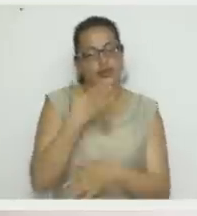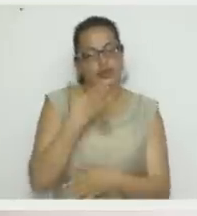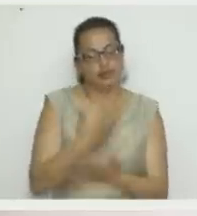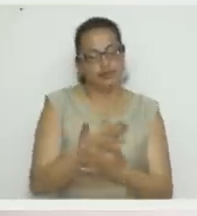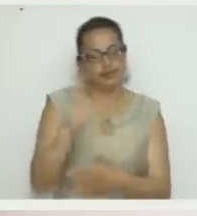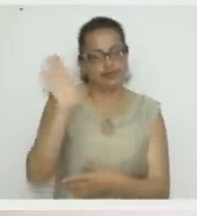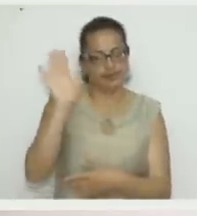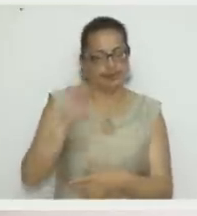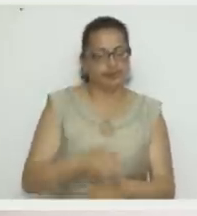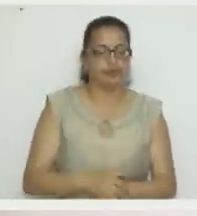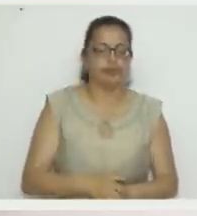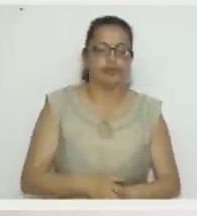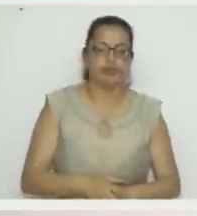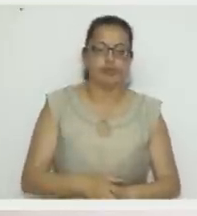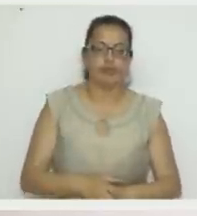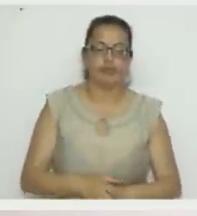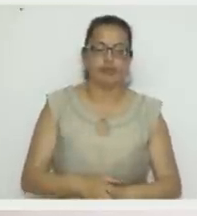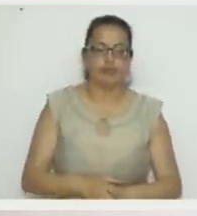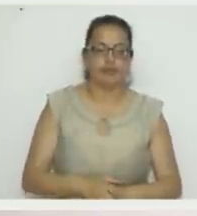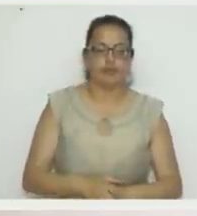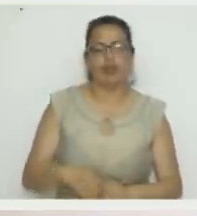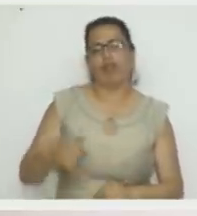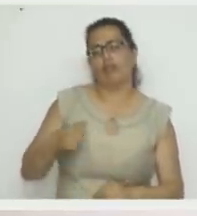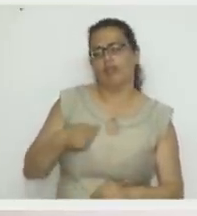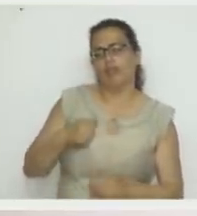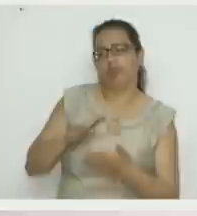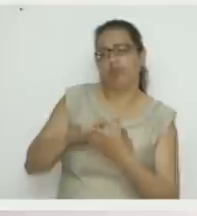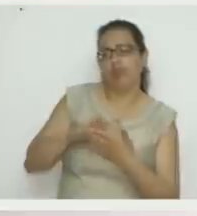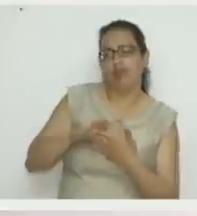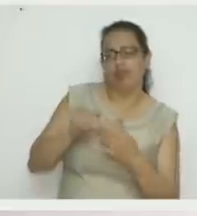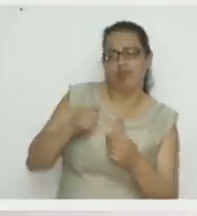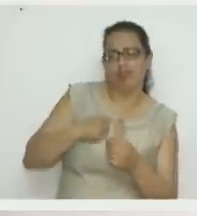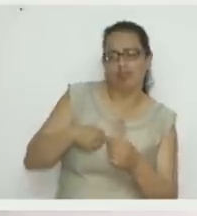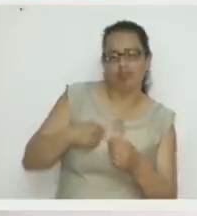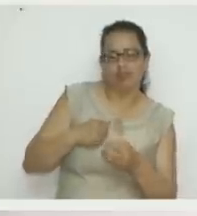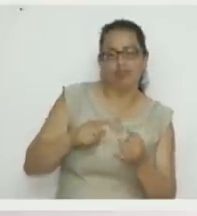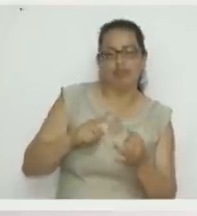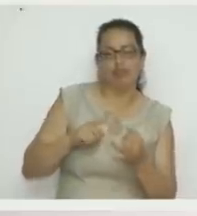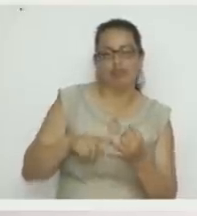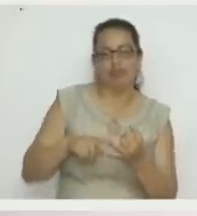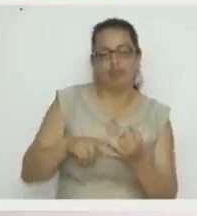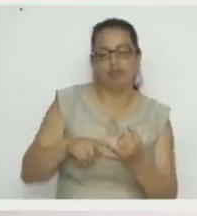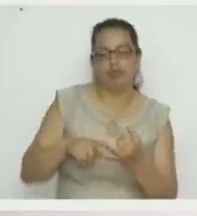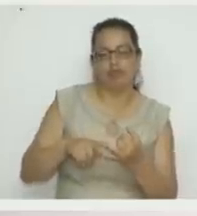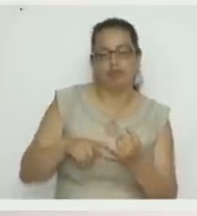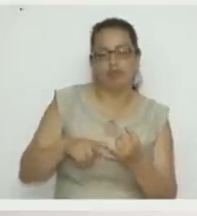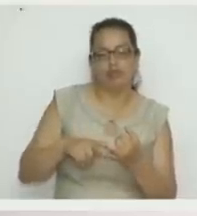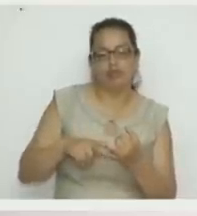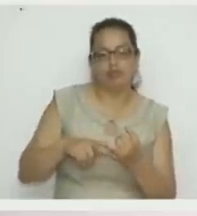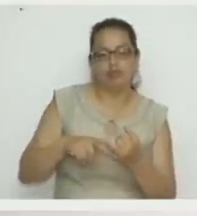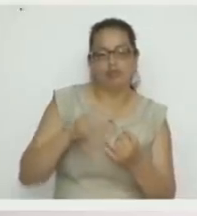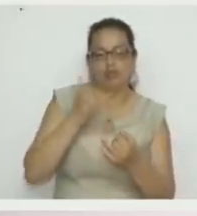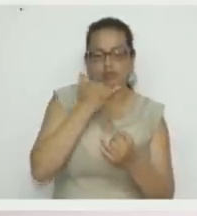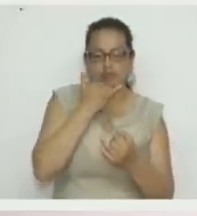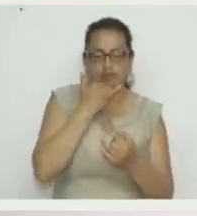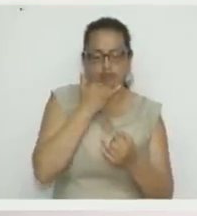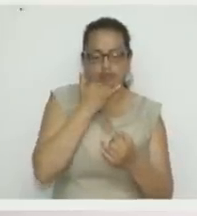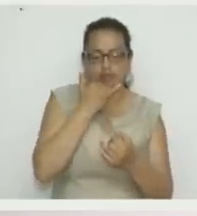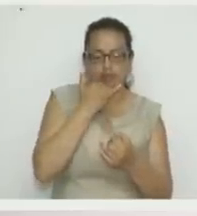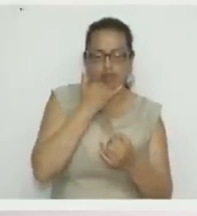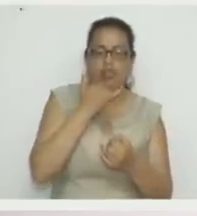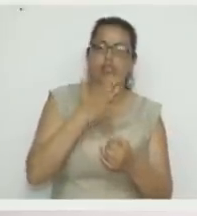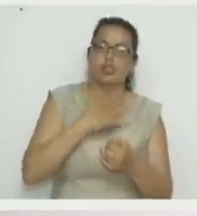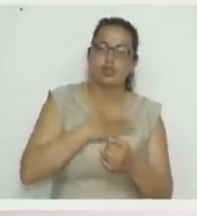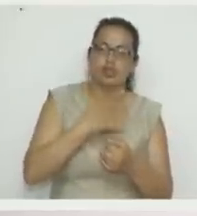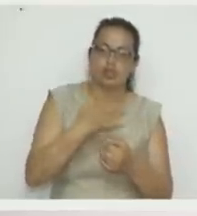nosotros. ¿Me hace un favor? ¿Qué pena? Señora. No, que para escribirle,